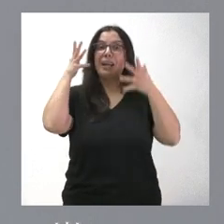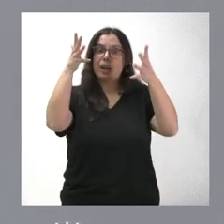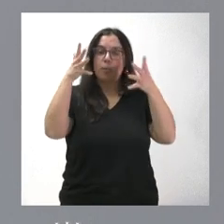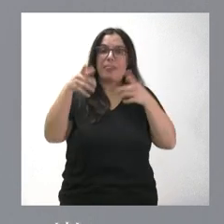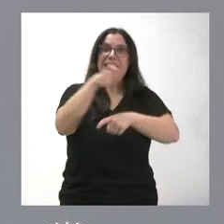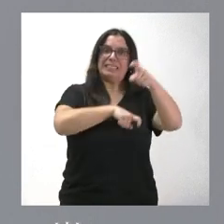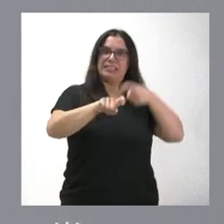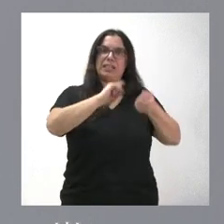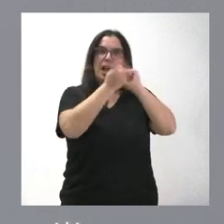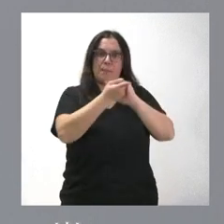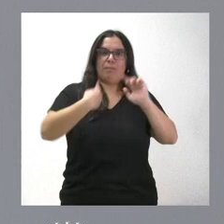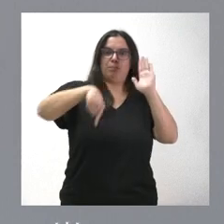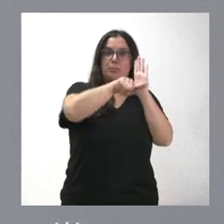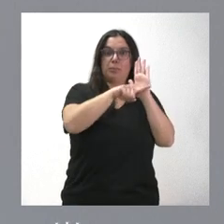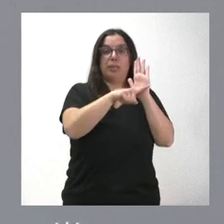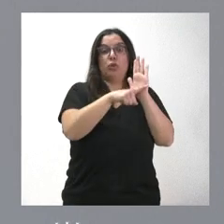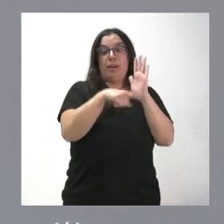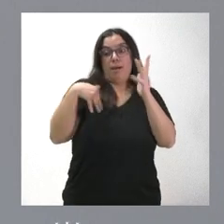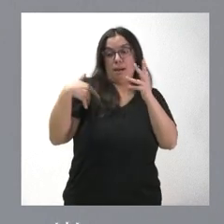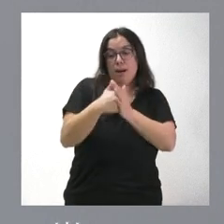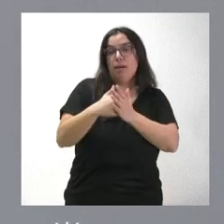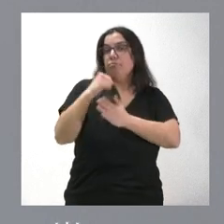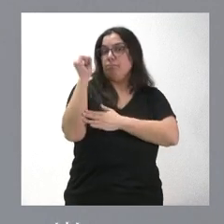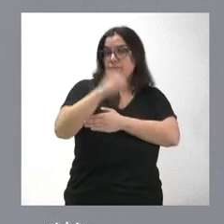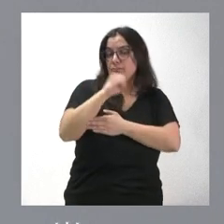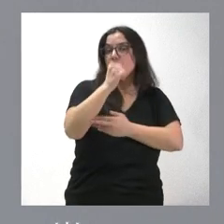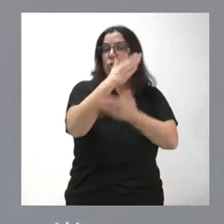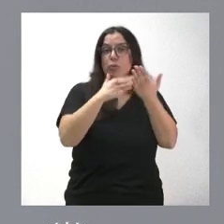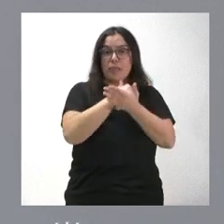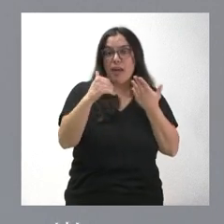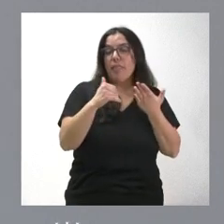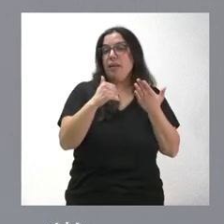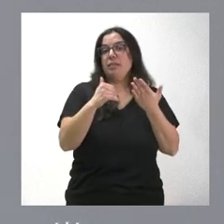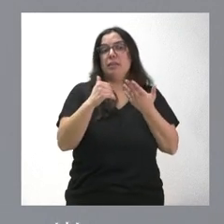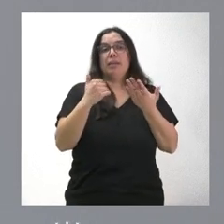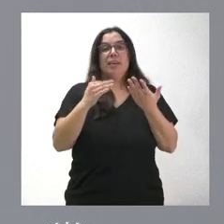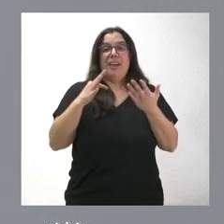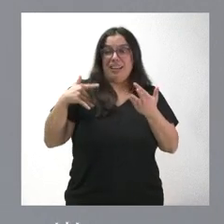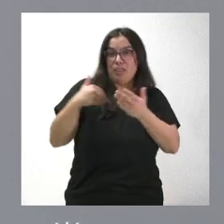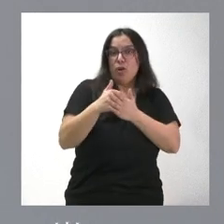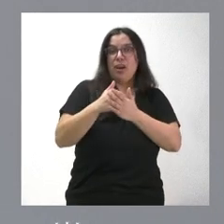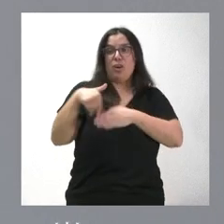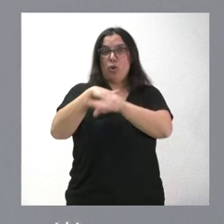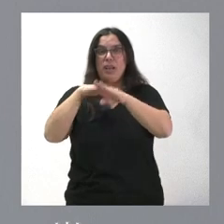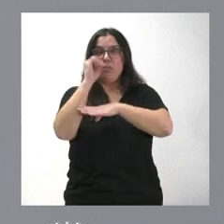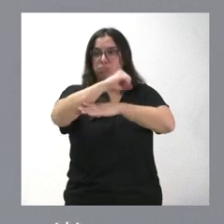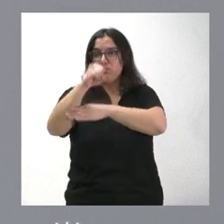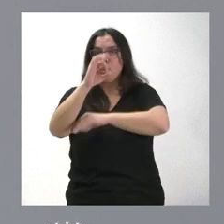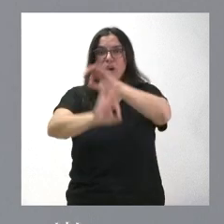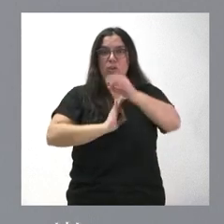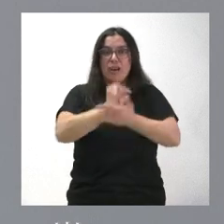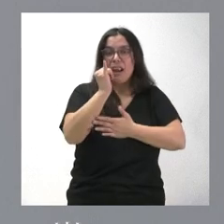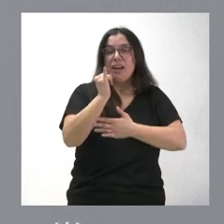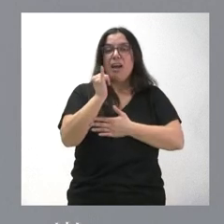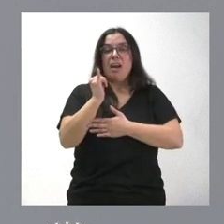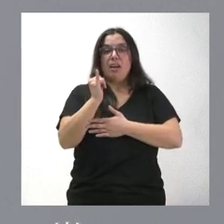por tanto, ya que no ha hecho caso a las comunidades autónomas, ya que no ha hecho caso el Gobierno a las organizaciones agrarias, ya